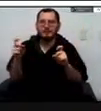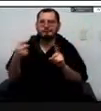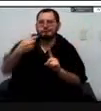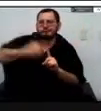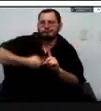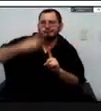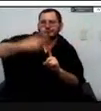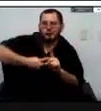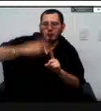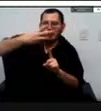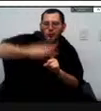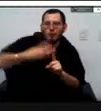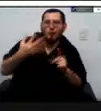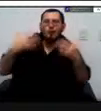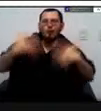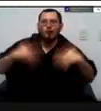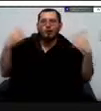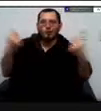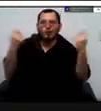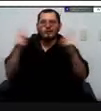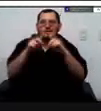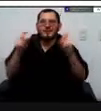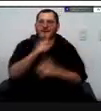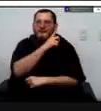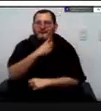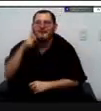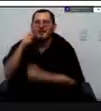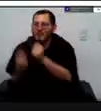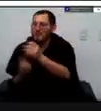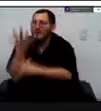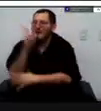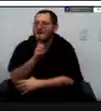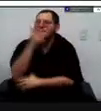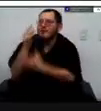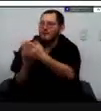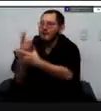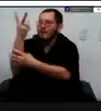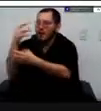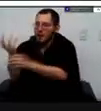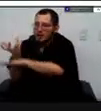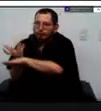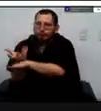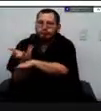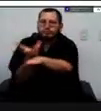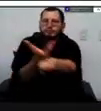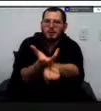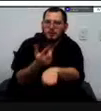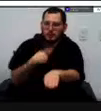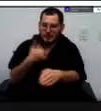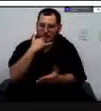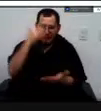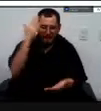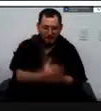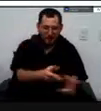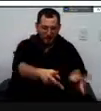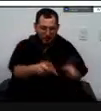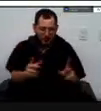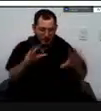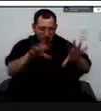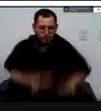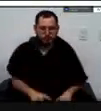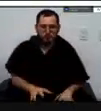en el caso del Guayuriva que nos habla el ingeniero John armamos un equipo entre empresarios locales